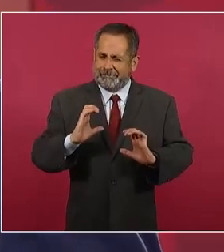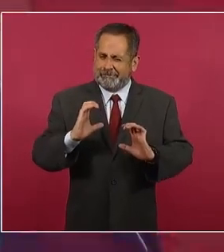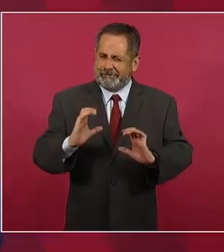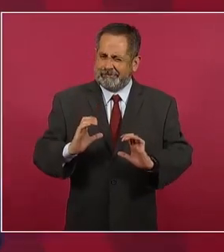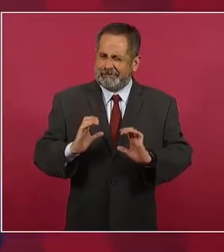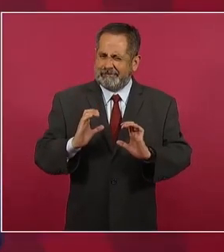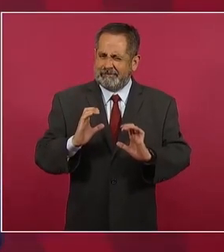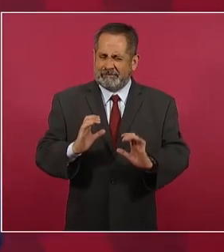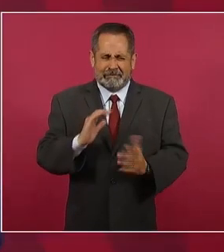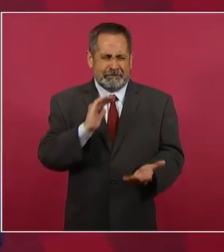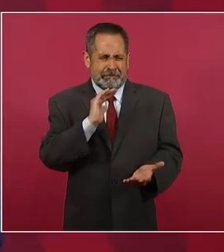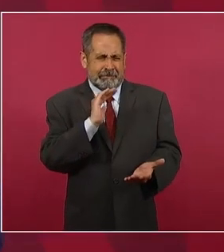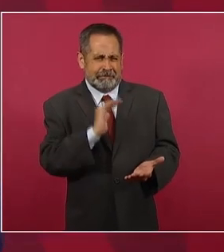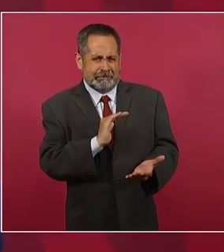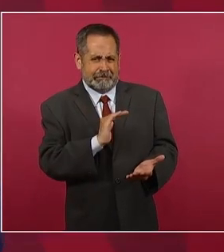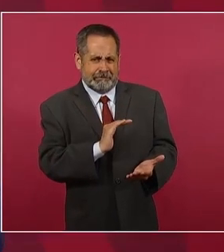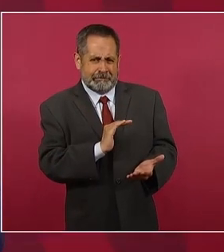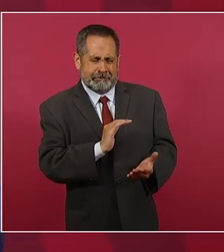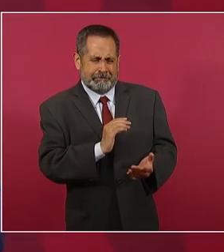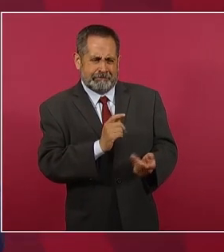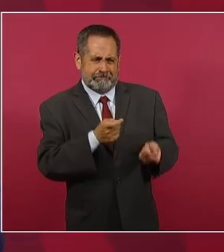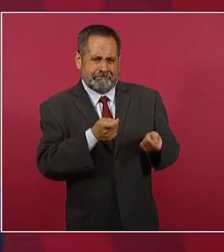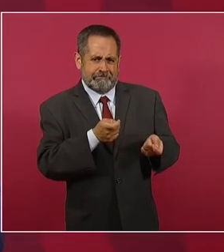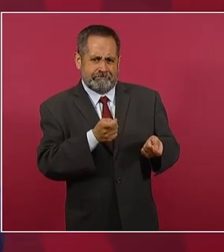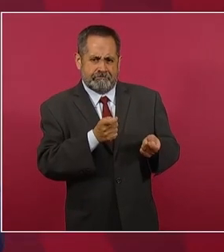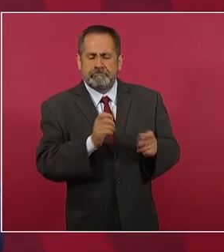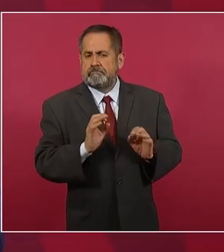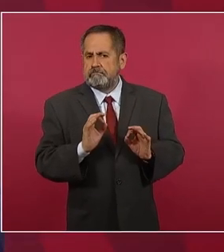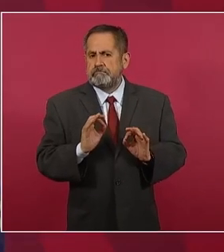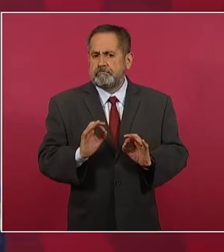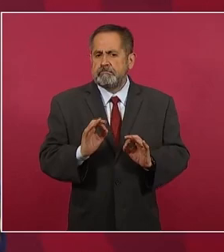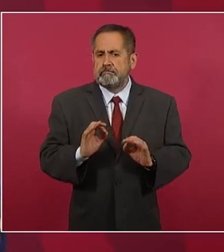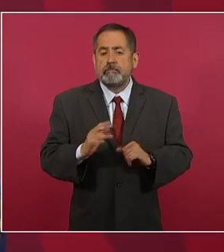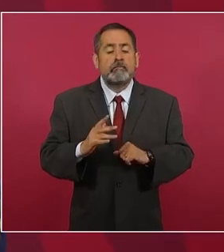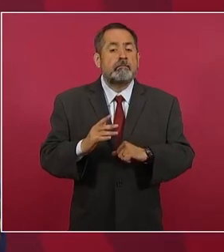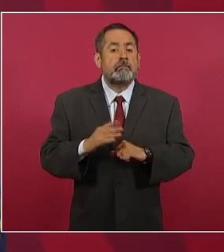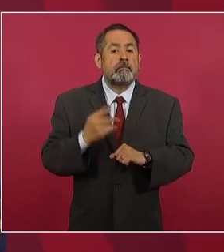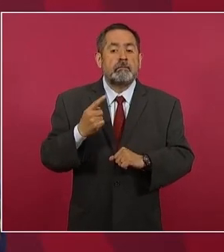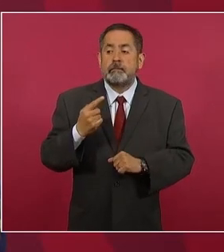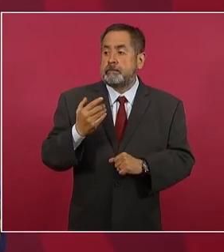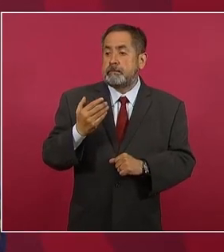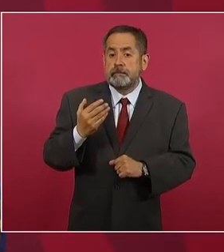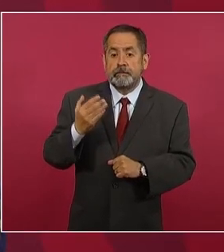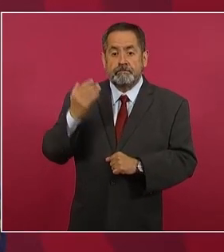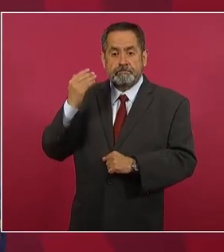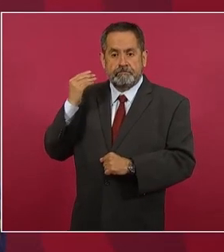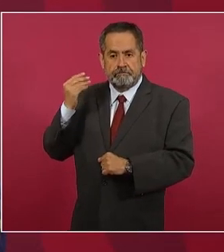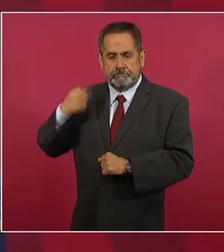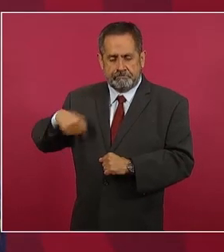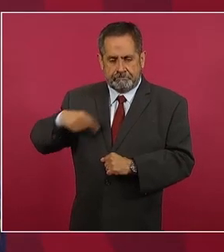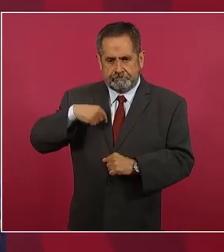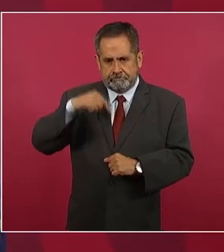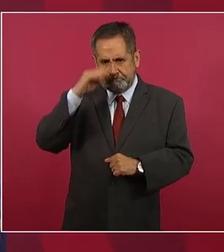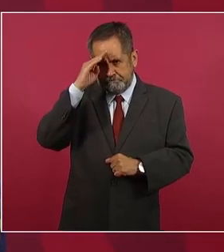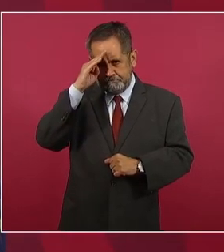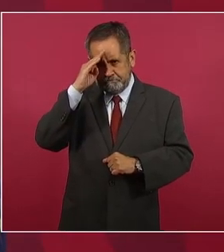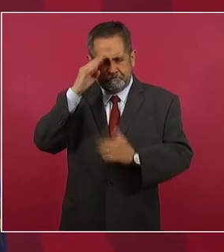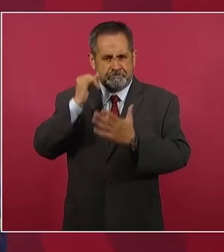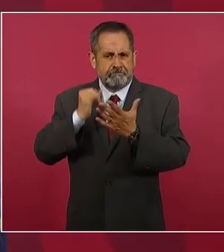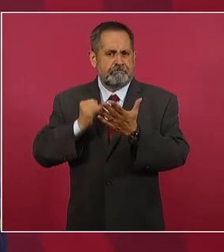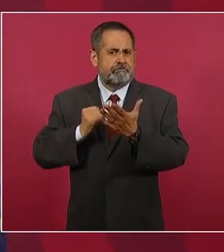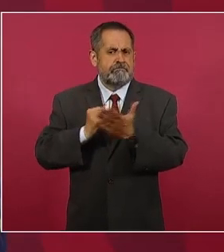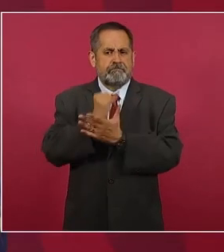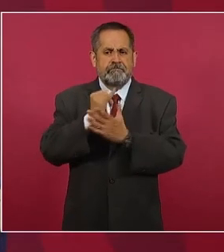porque tomamos a tiempo la decisión de